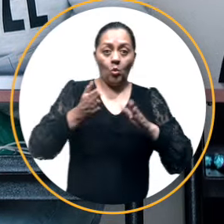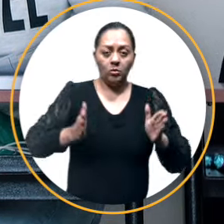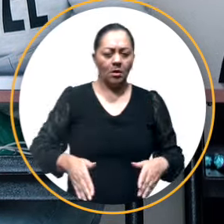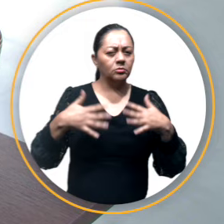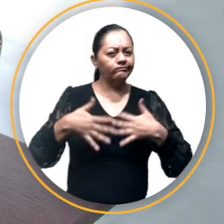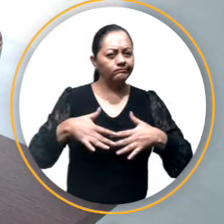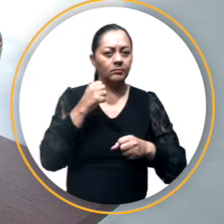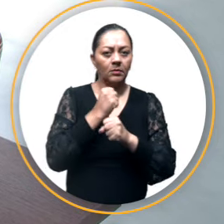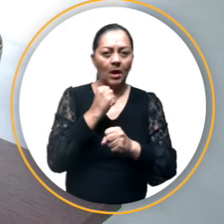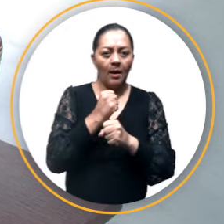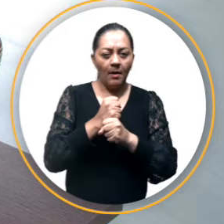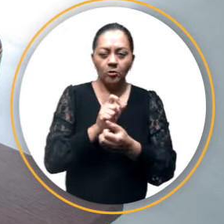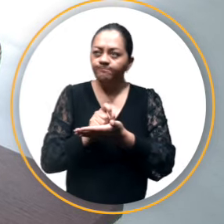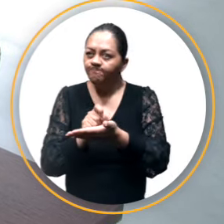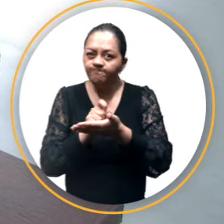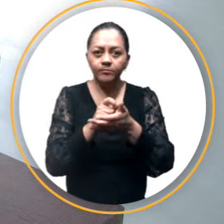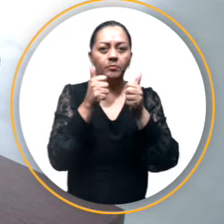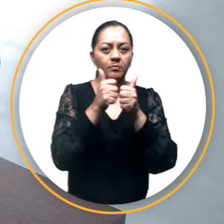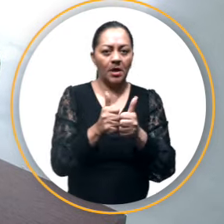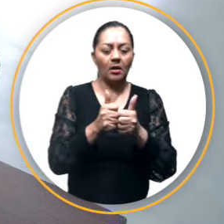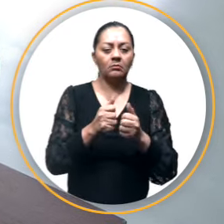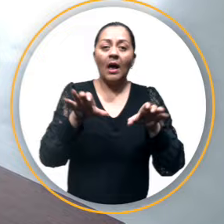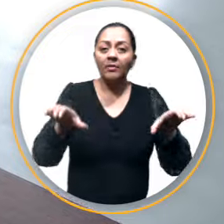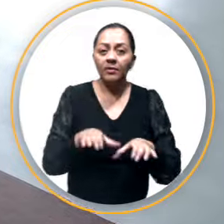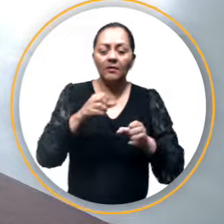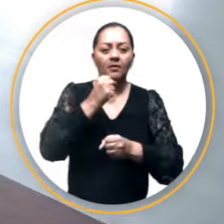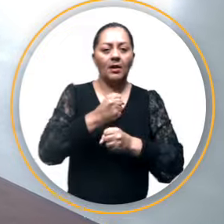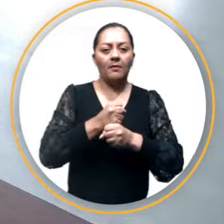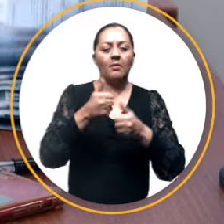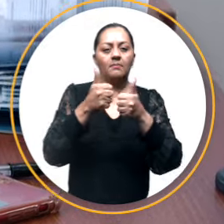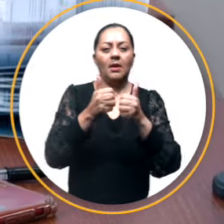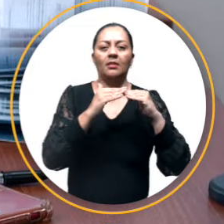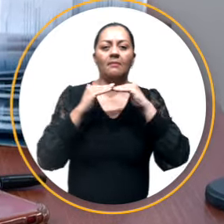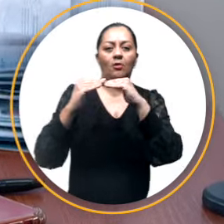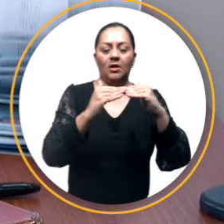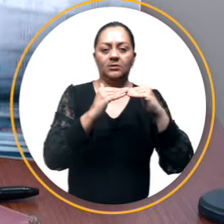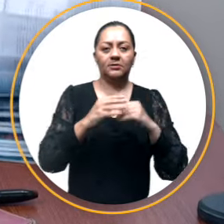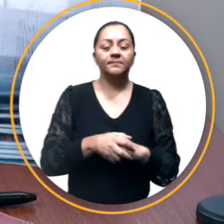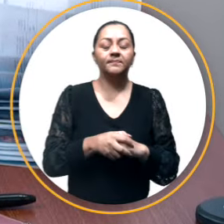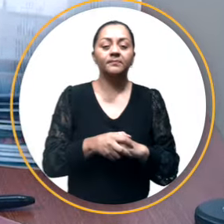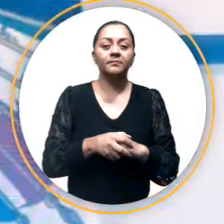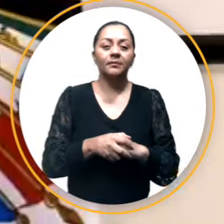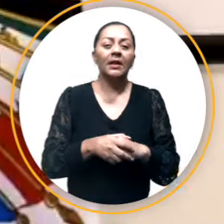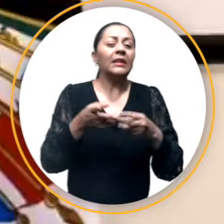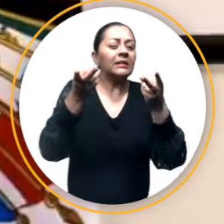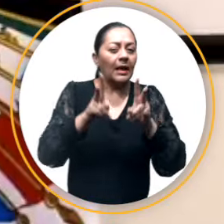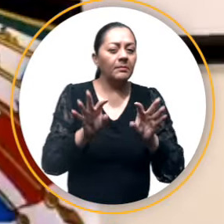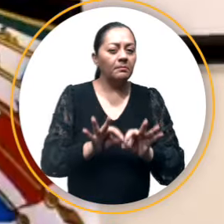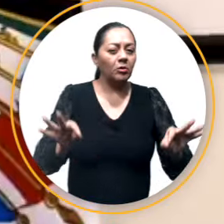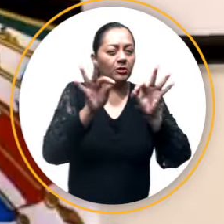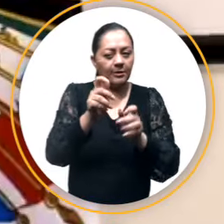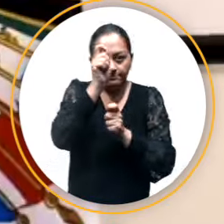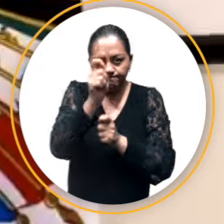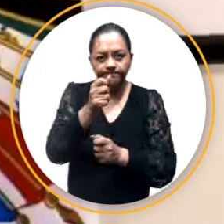que hicieron posible la realización exitosa de este ejercicio democrático. Subrayo